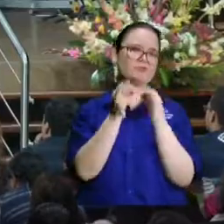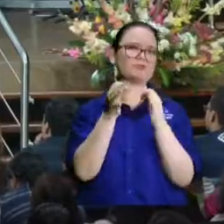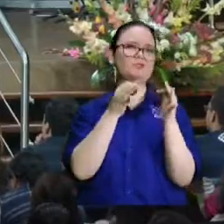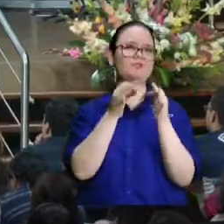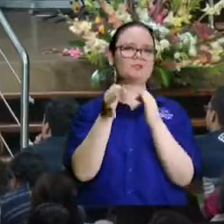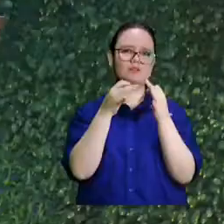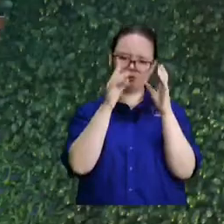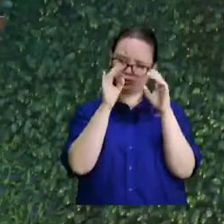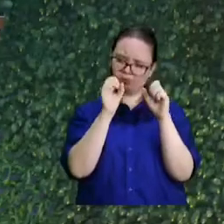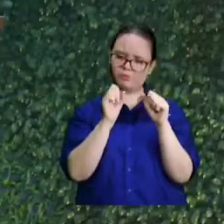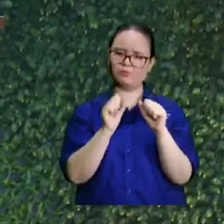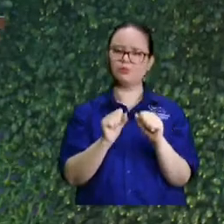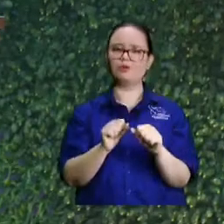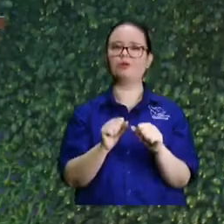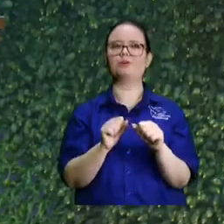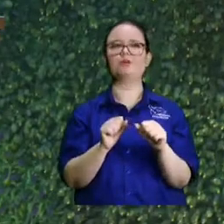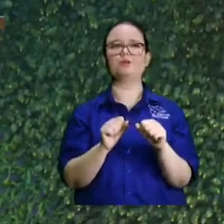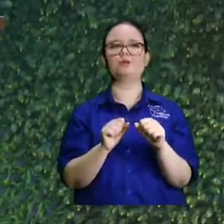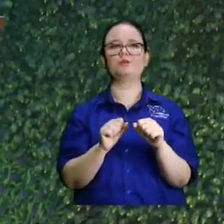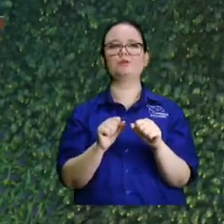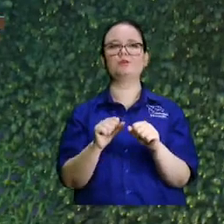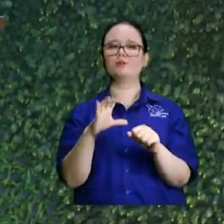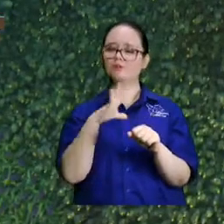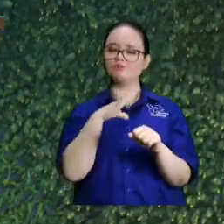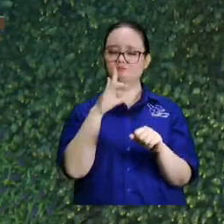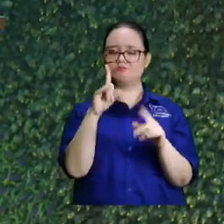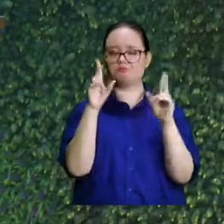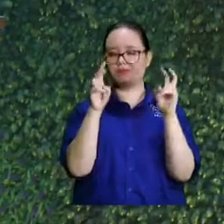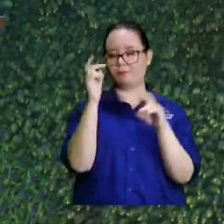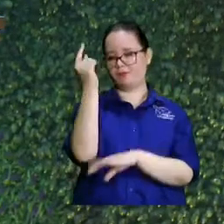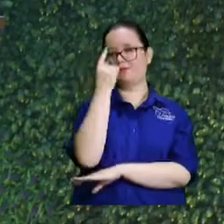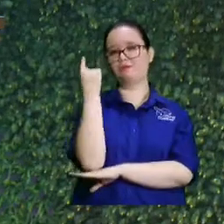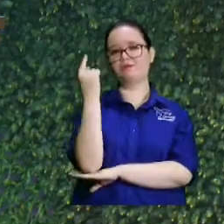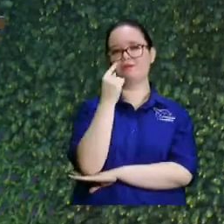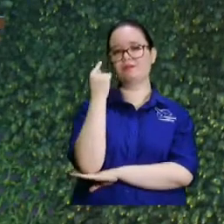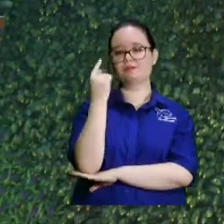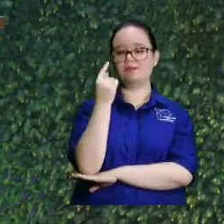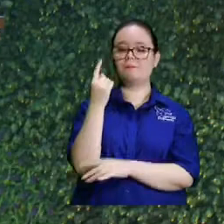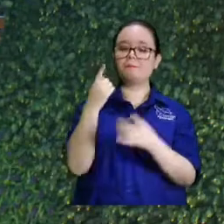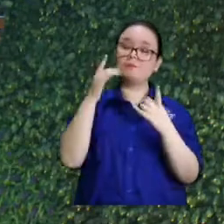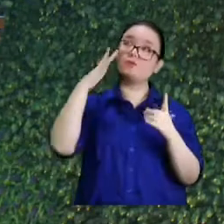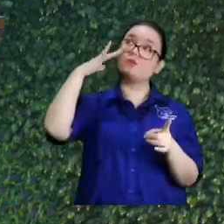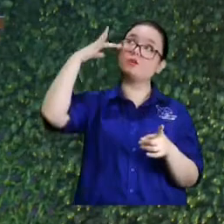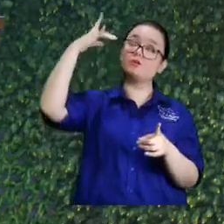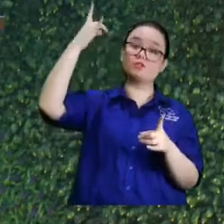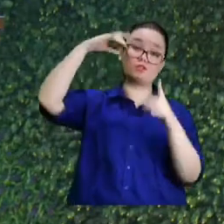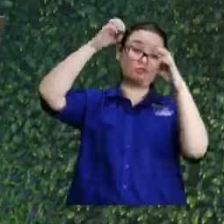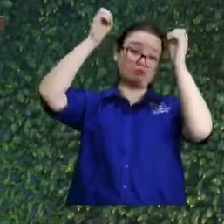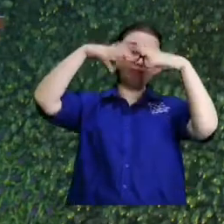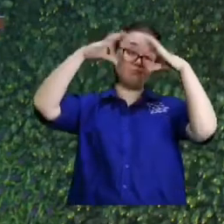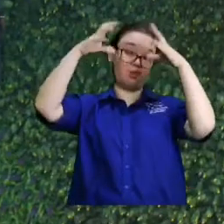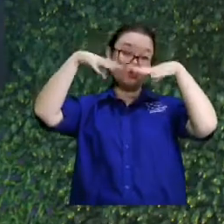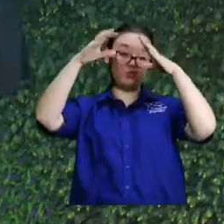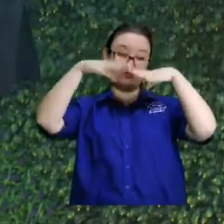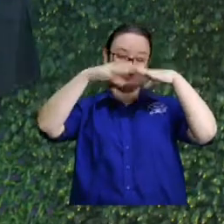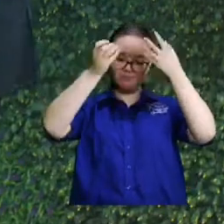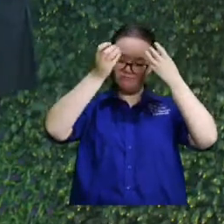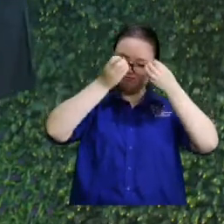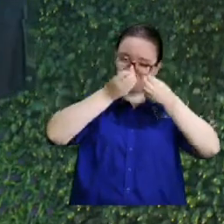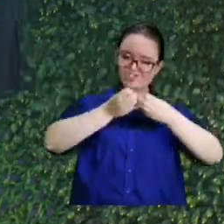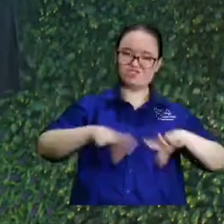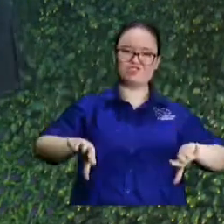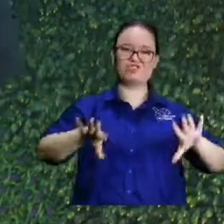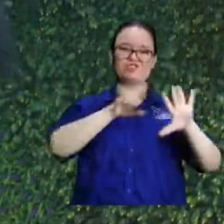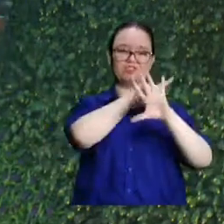problema el tema es apasionante también entonces Dios mandó un diluvio y destruyó